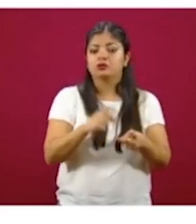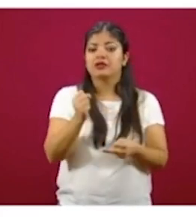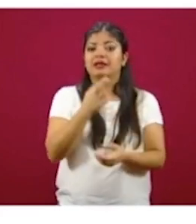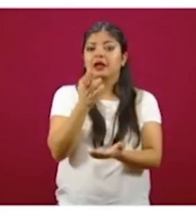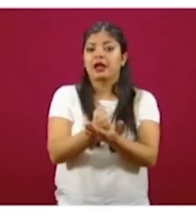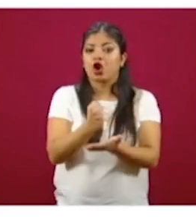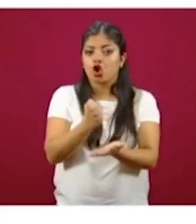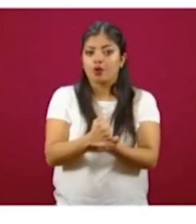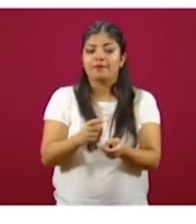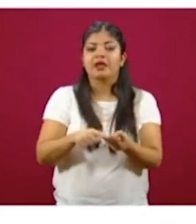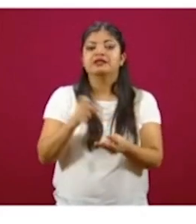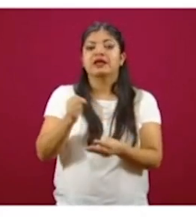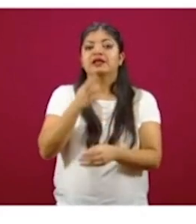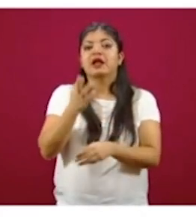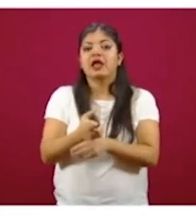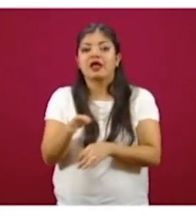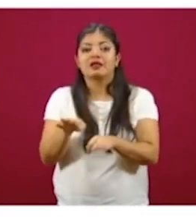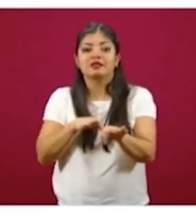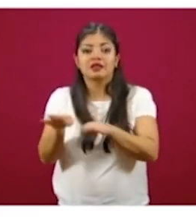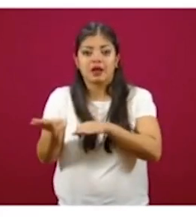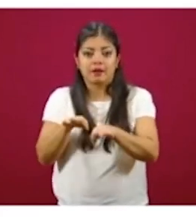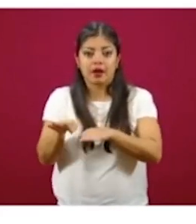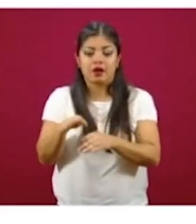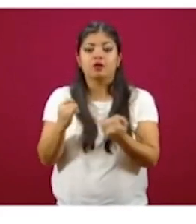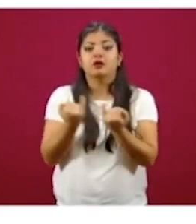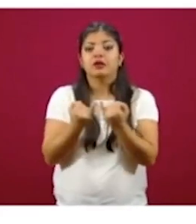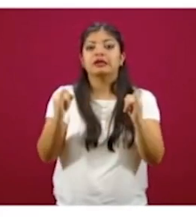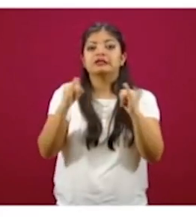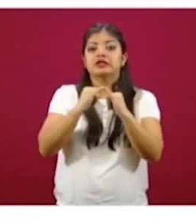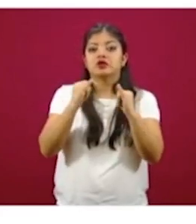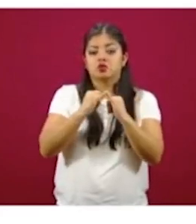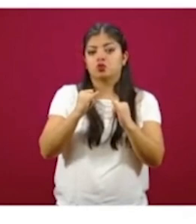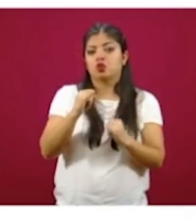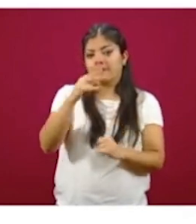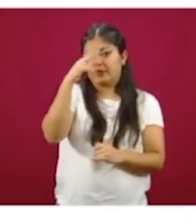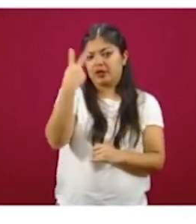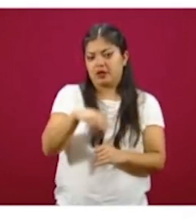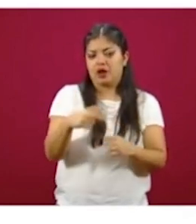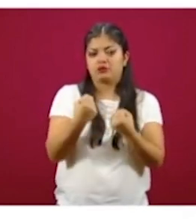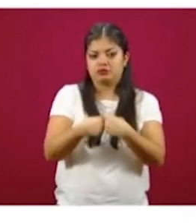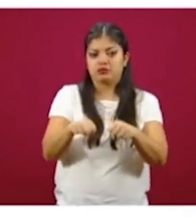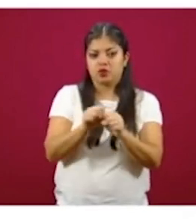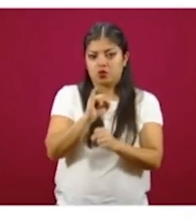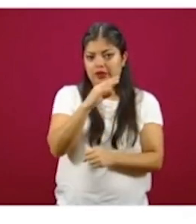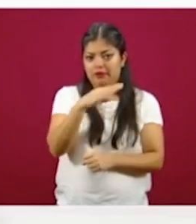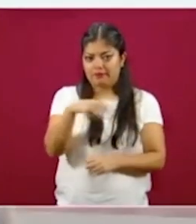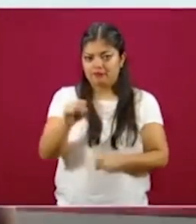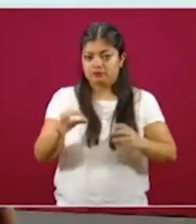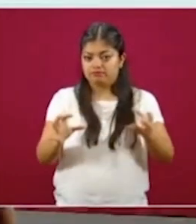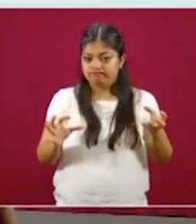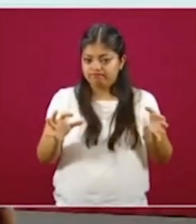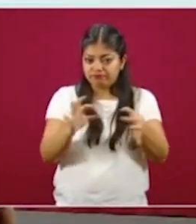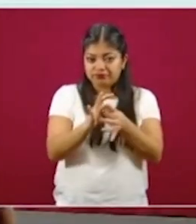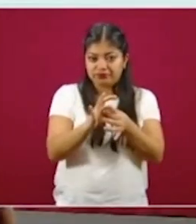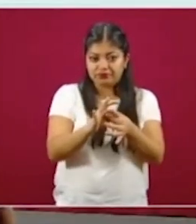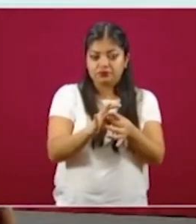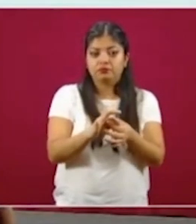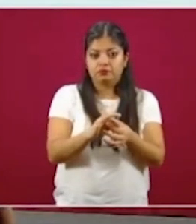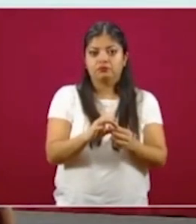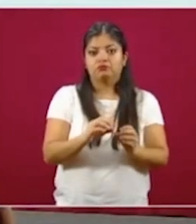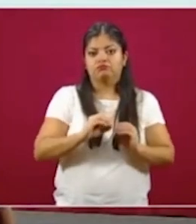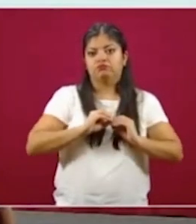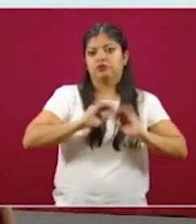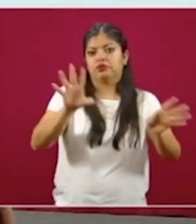Economía, por la Secretaría de Trabajo y Previsión Social y por el Instituto Mexicano del Seguro Social, la siguiente, que estableció que